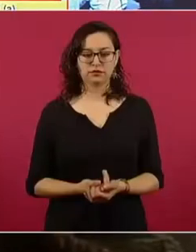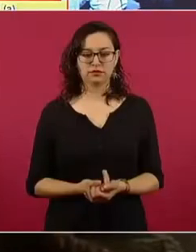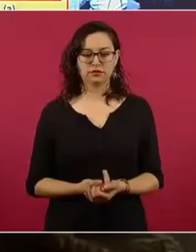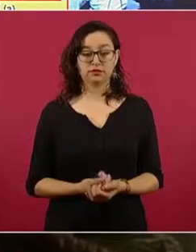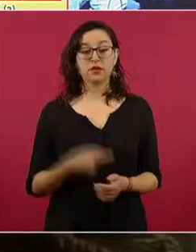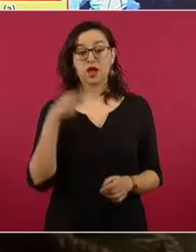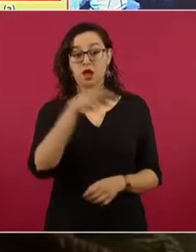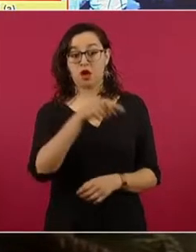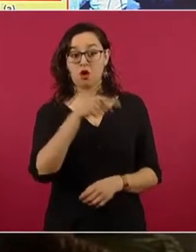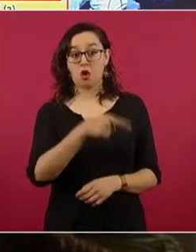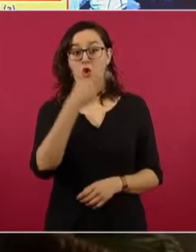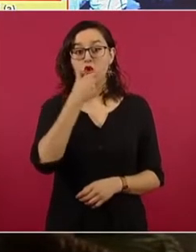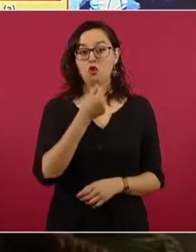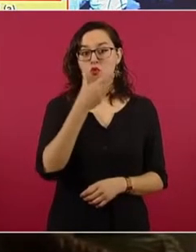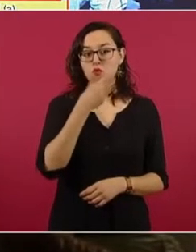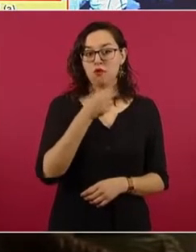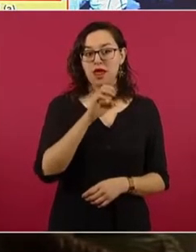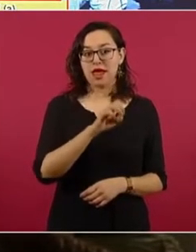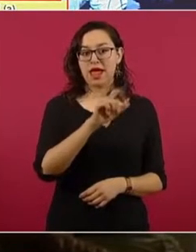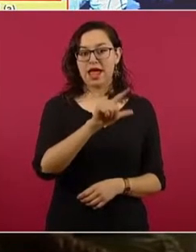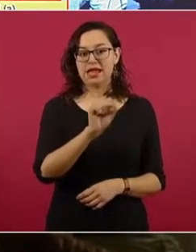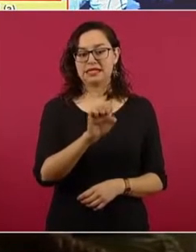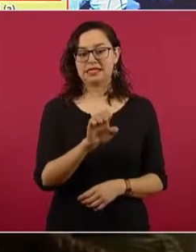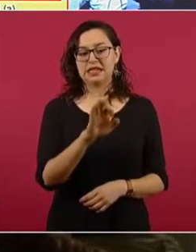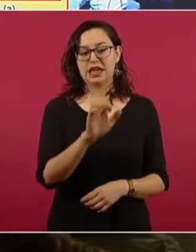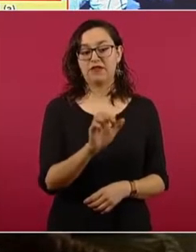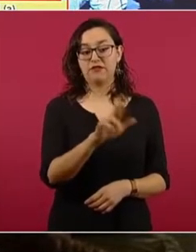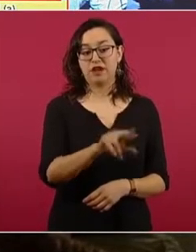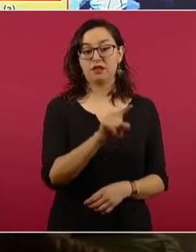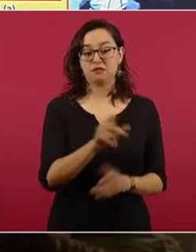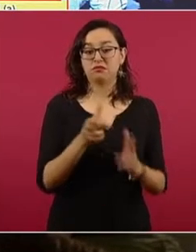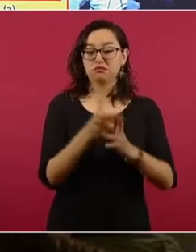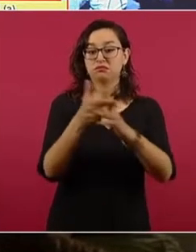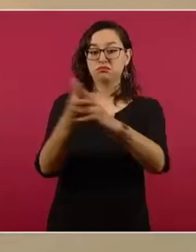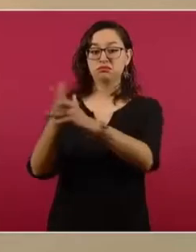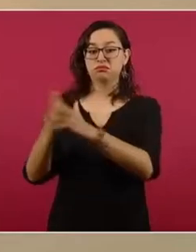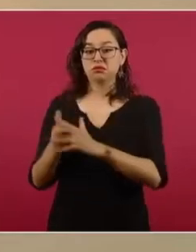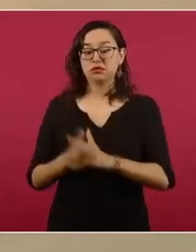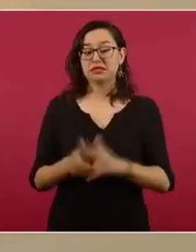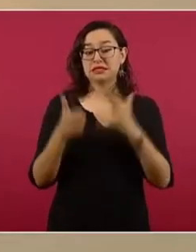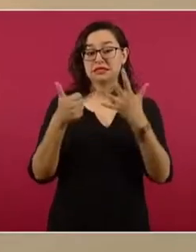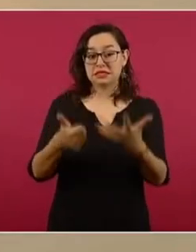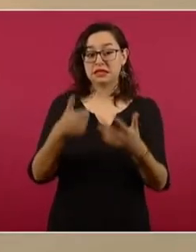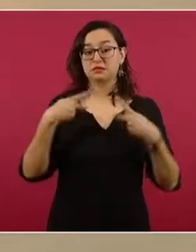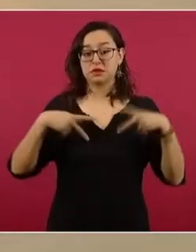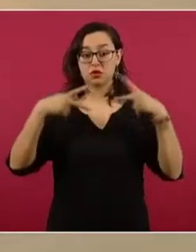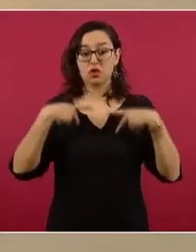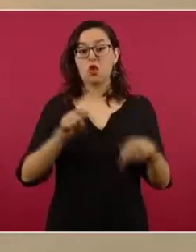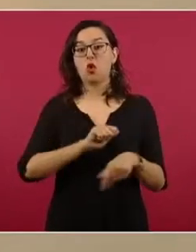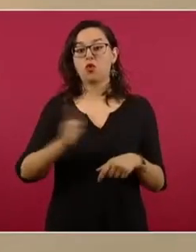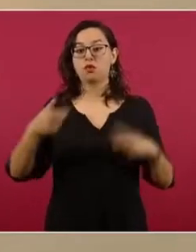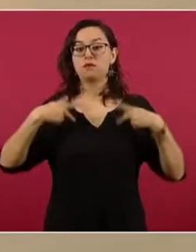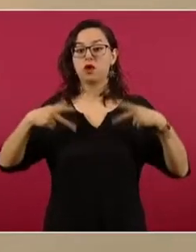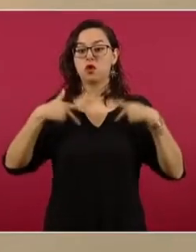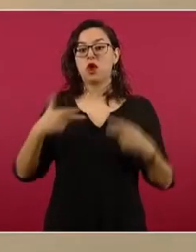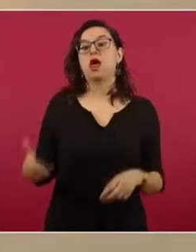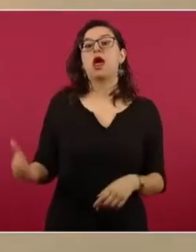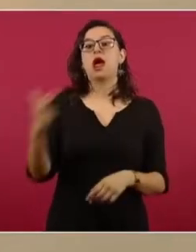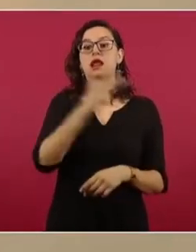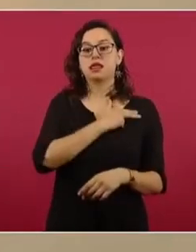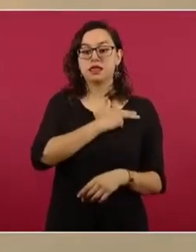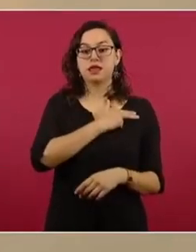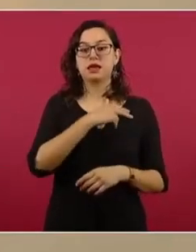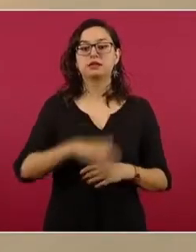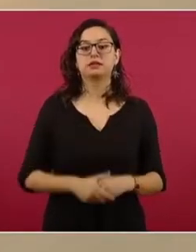personas y diferentes lesiones ocurrido en diciembre de 2018. Se le identifica como